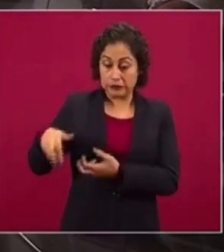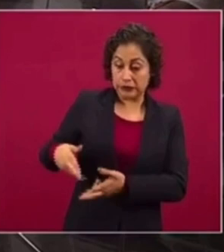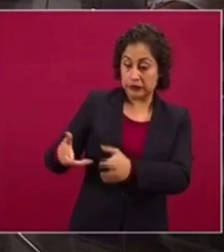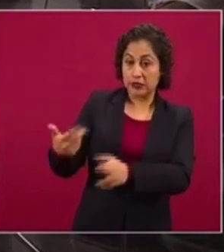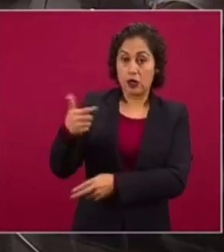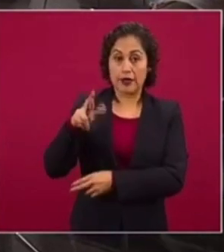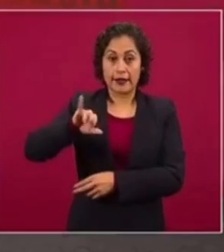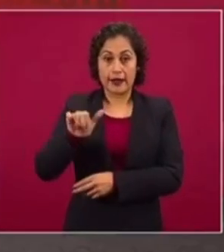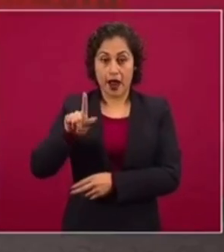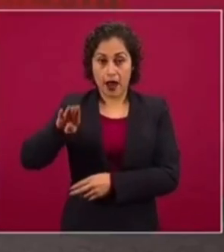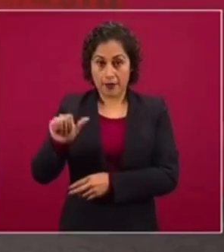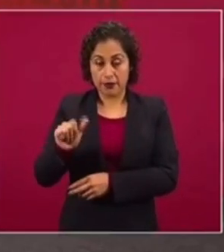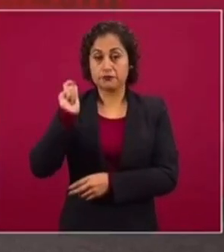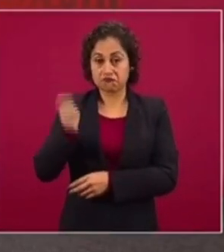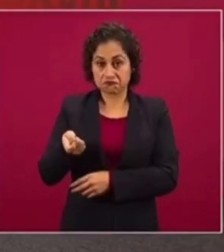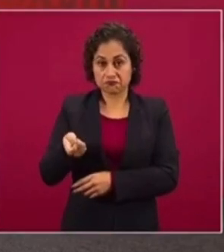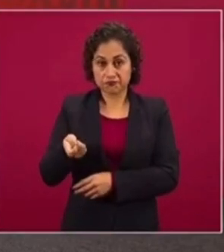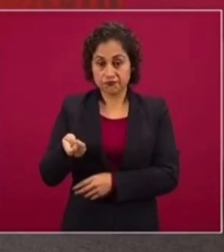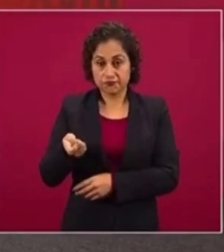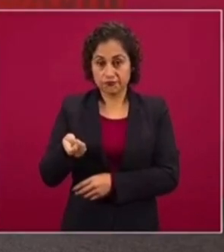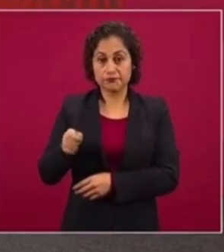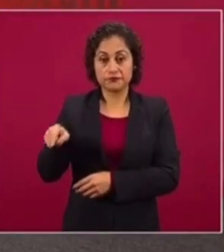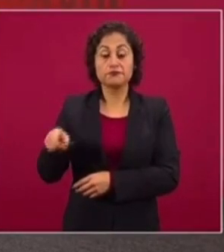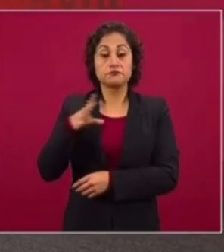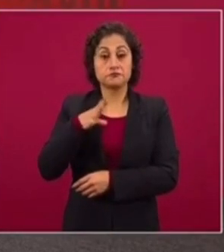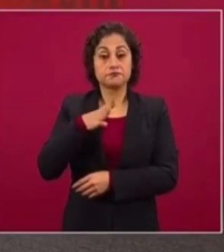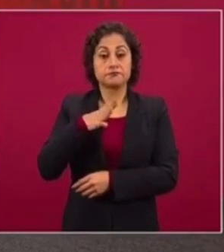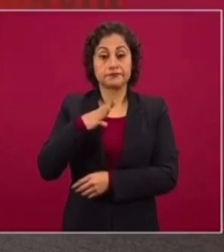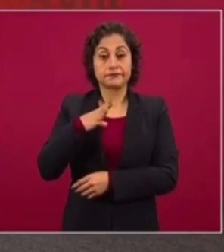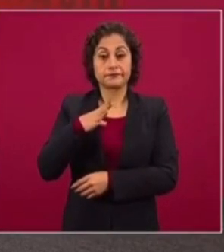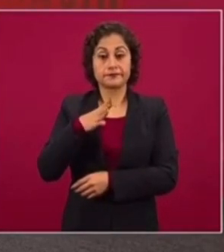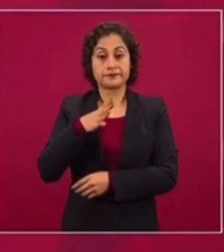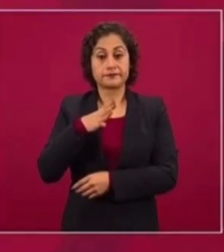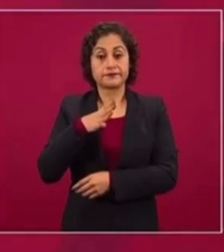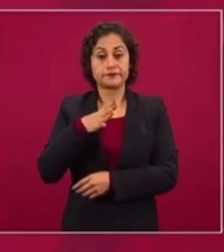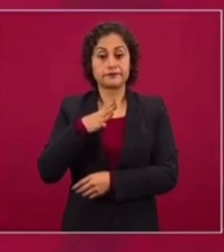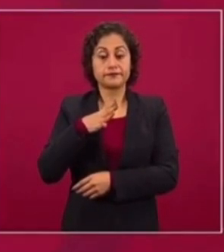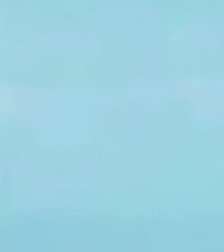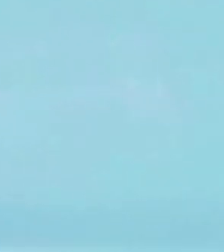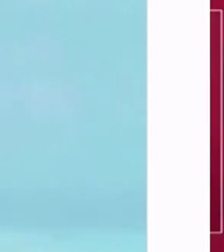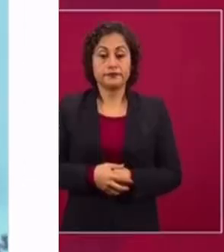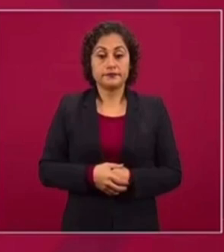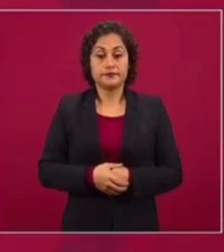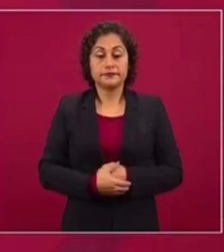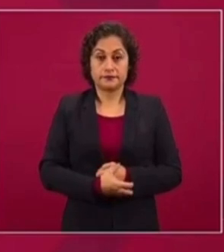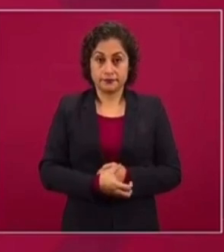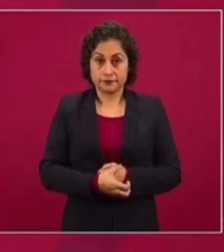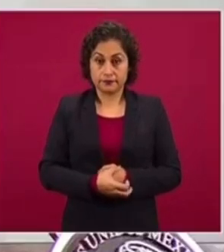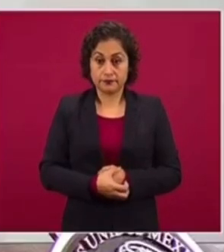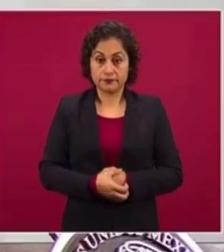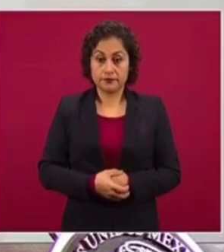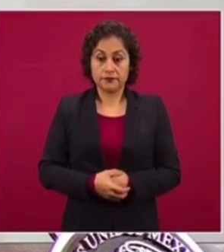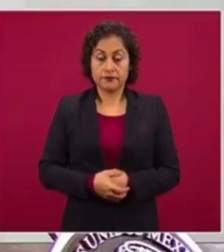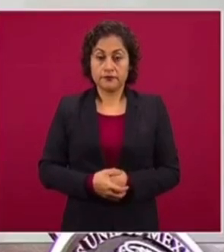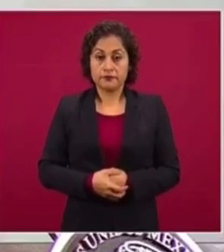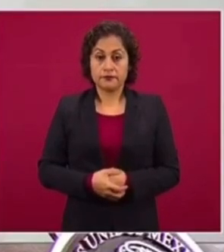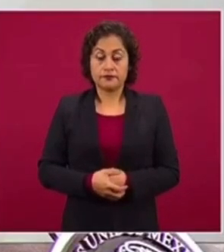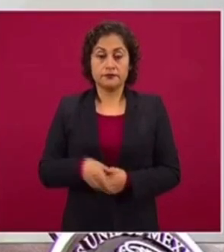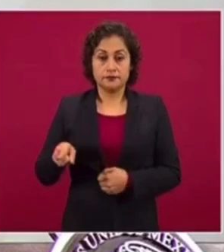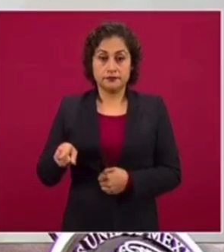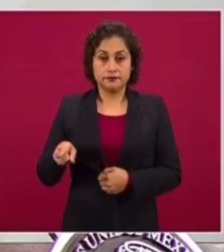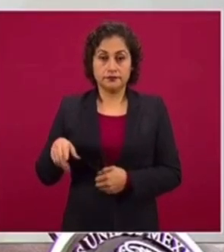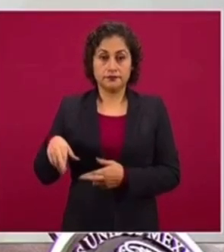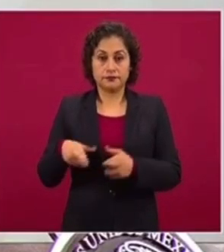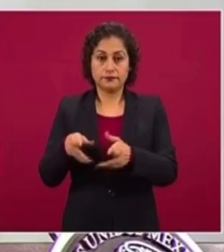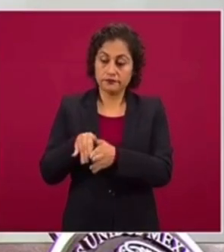Grijalva tiene otra derivación,